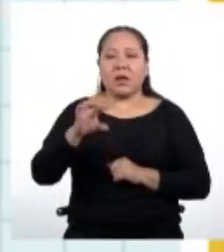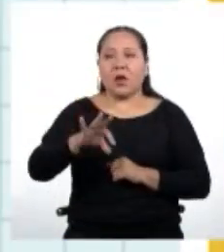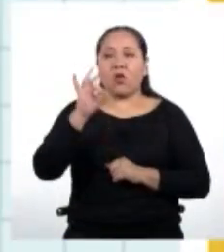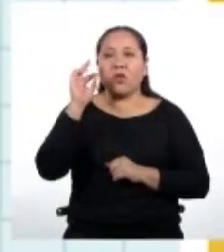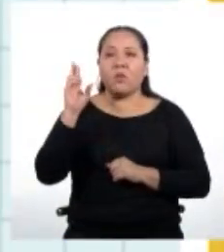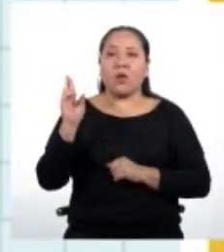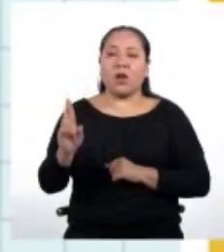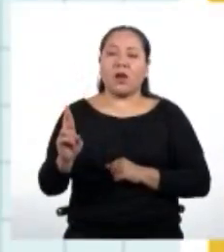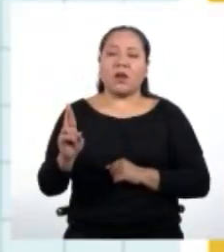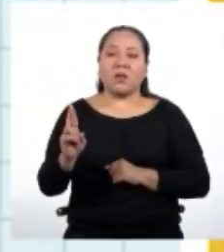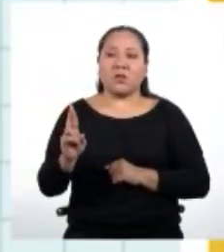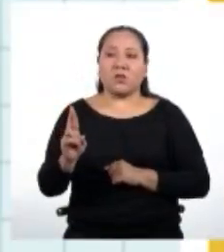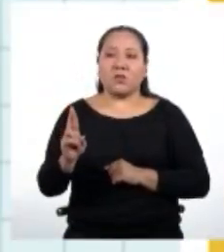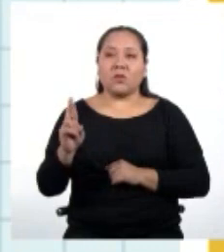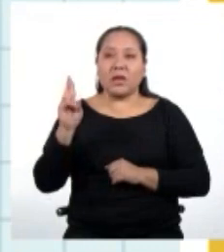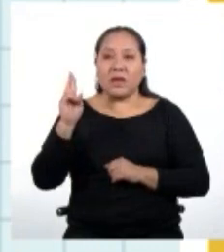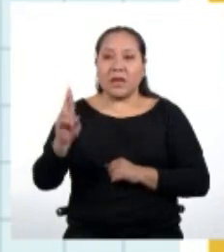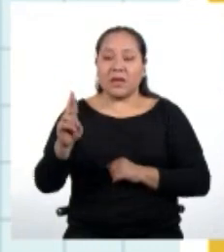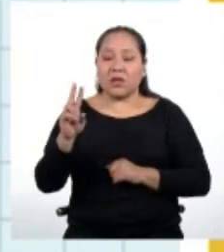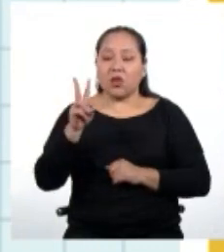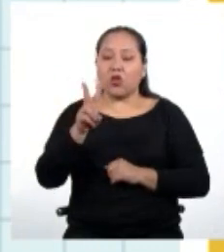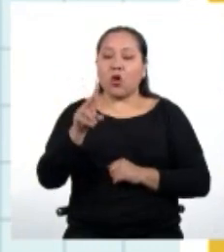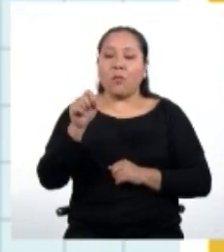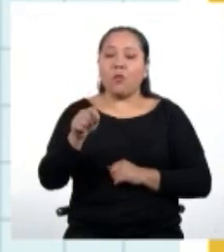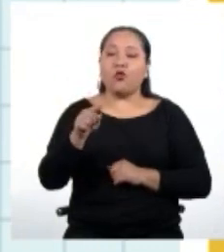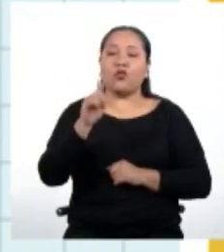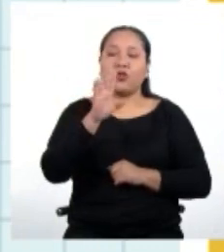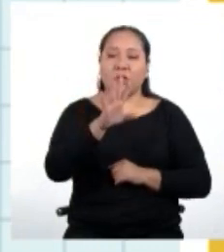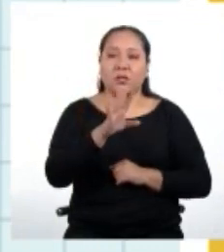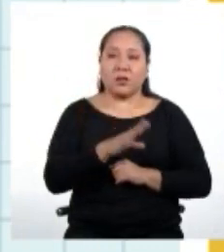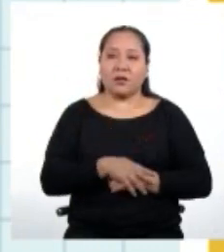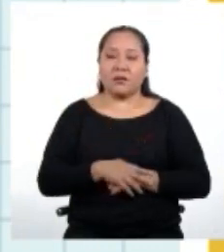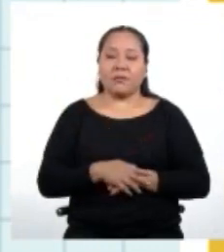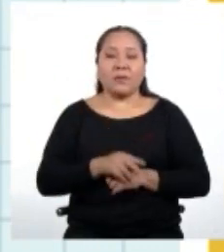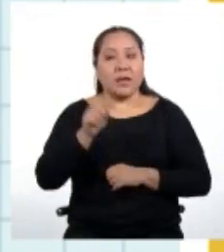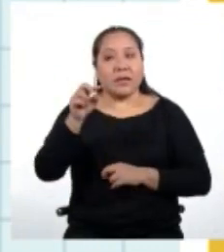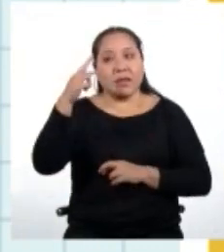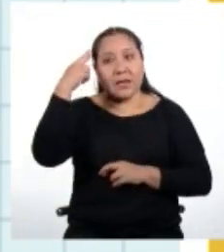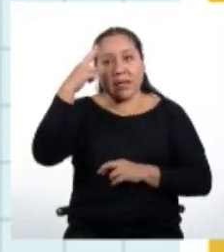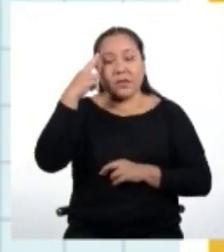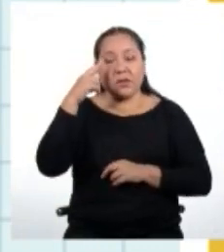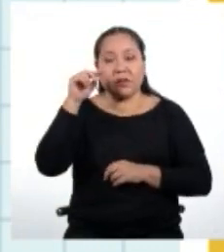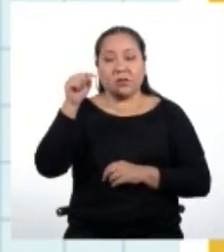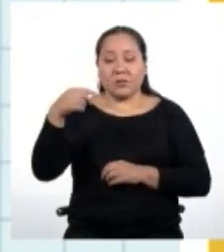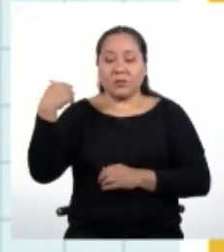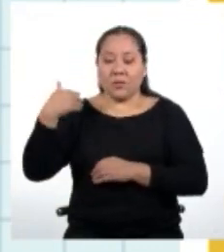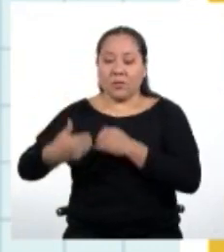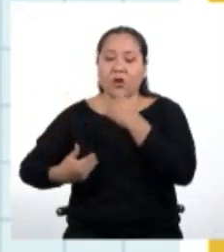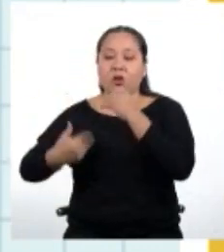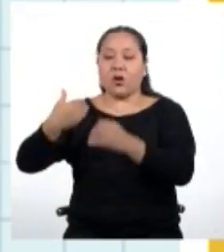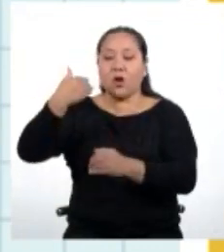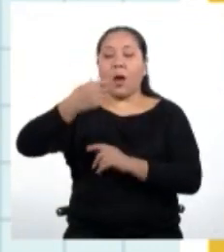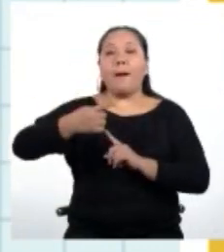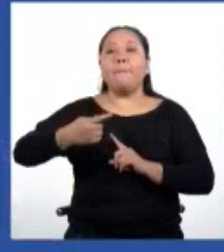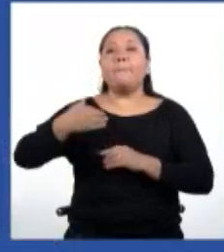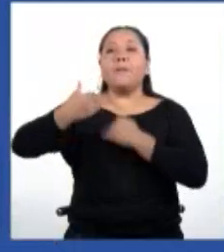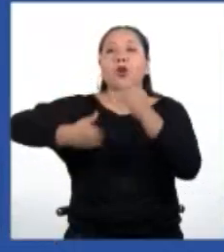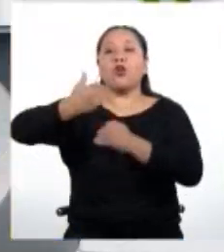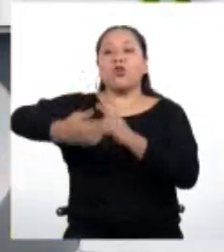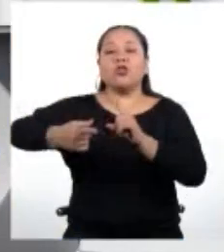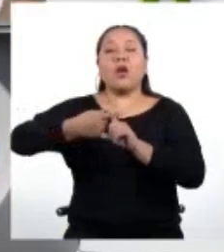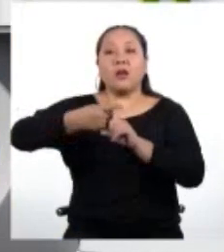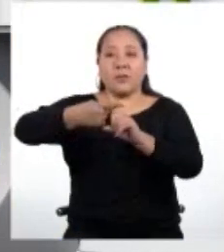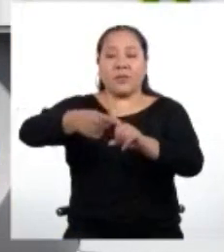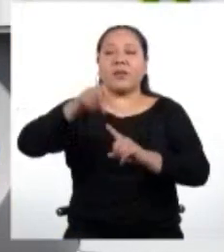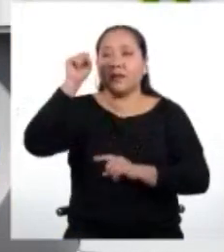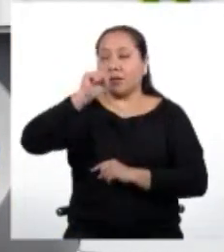una razón aritmética de 2,5. Por ello, esta sucesión es una progresión aritmética.